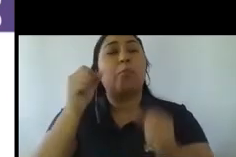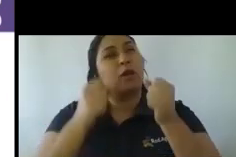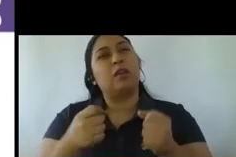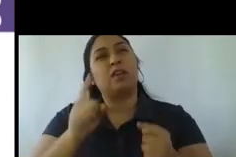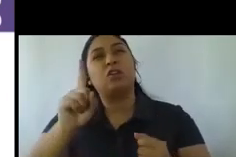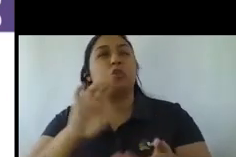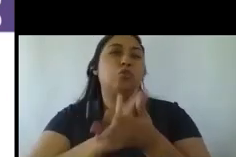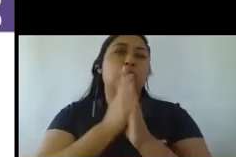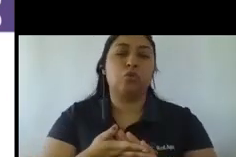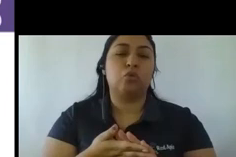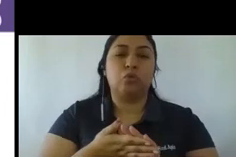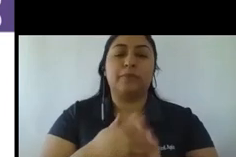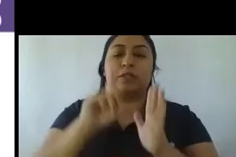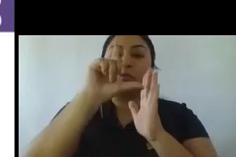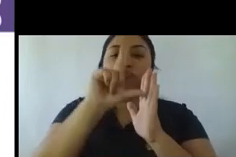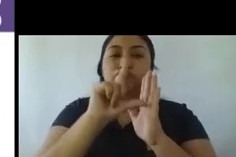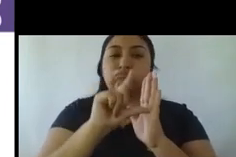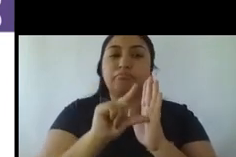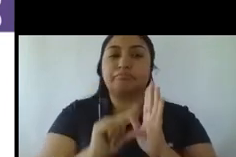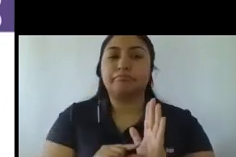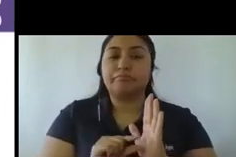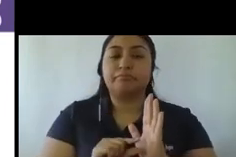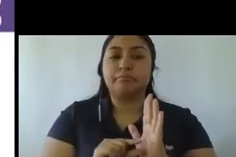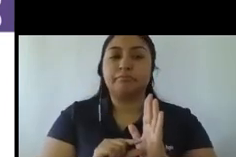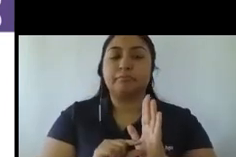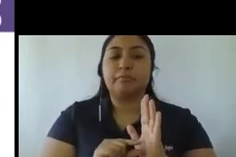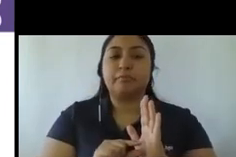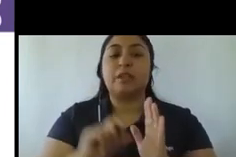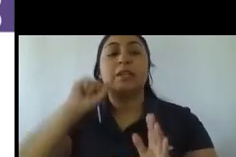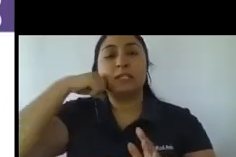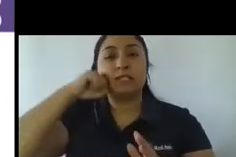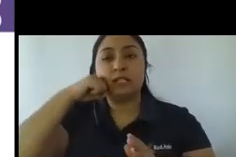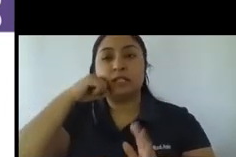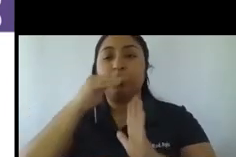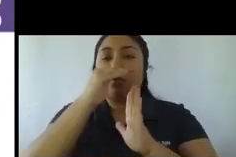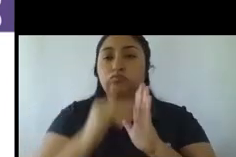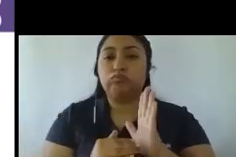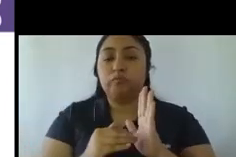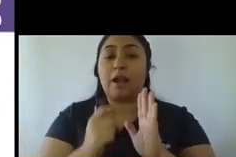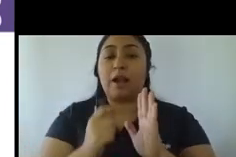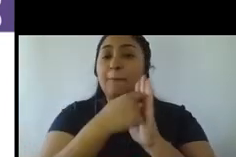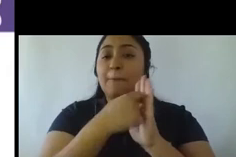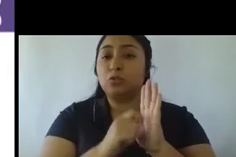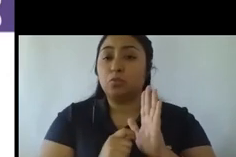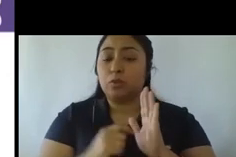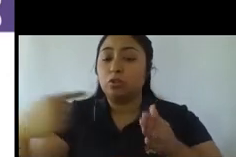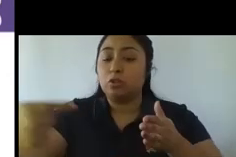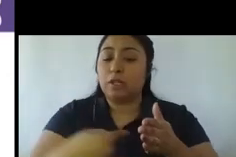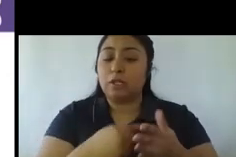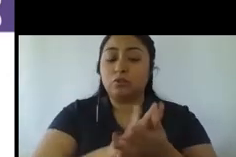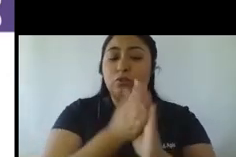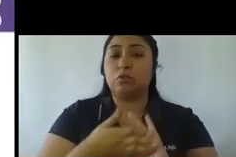Esa caída significó, digamos, una baja, digamos, en el presupuesto de ingreso de todos los medios, salvo digital.